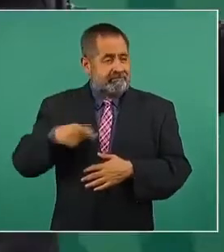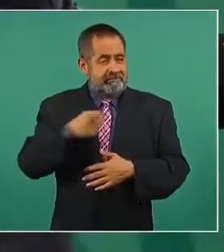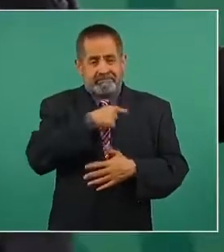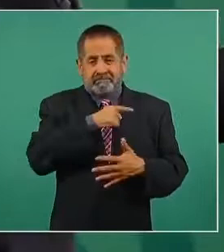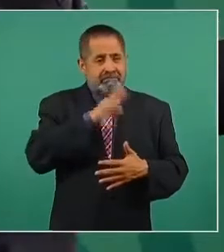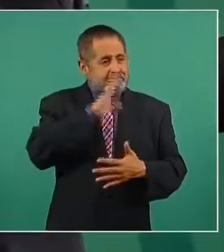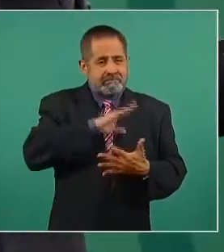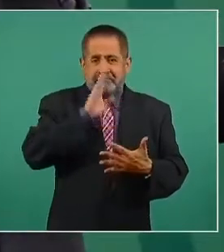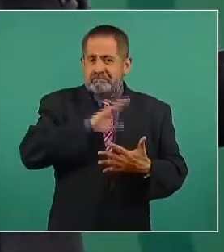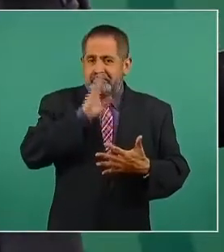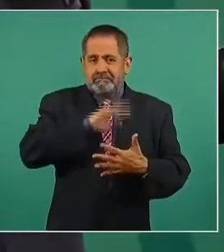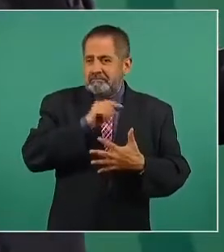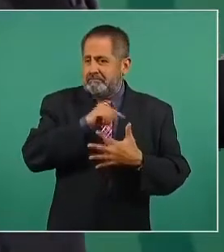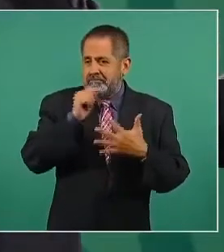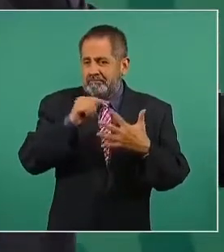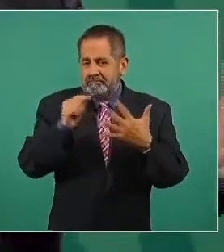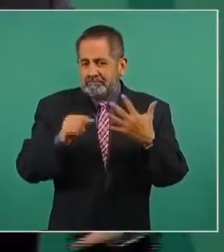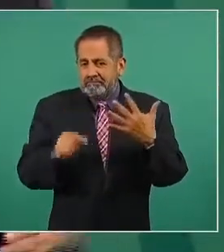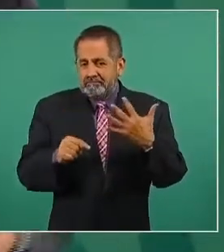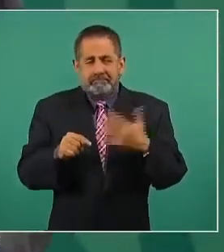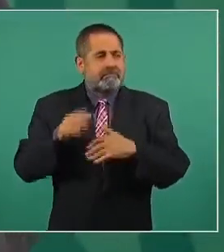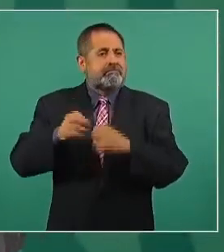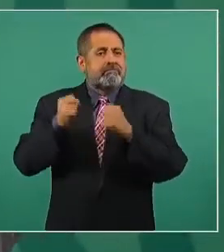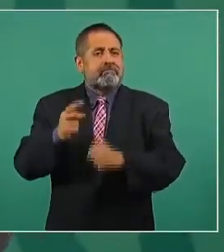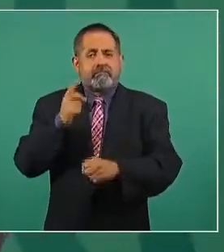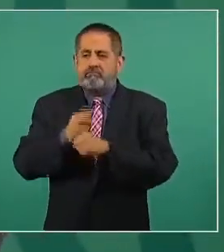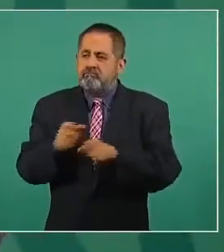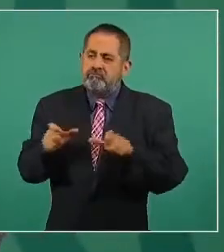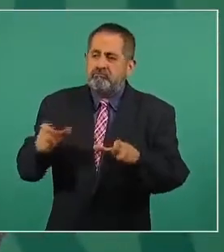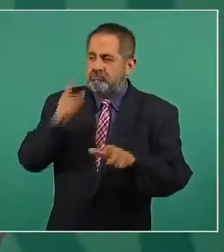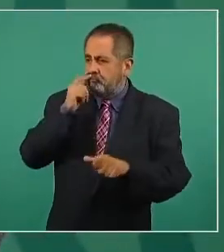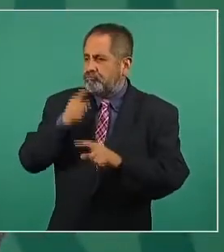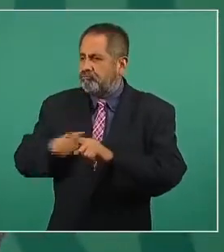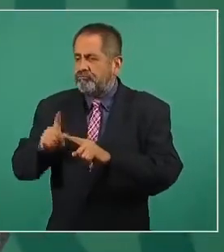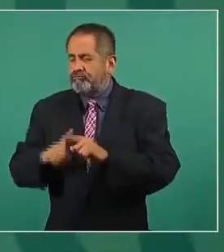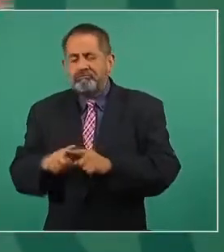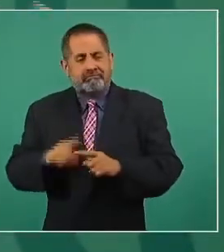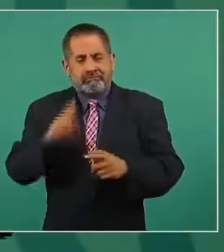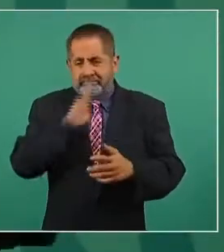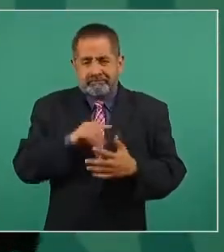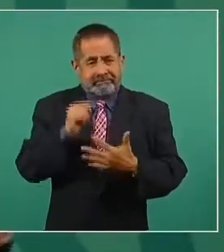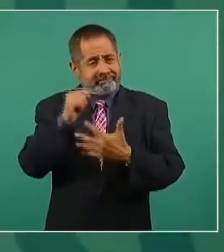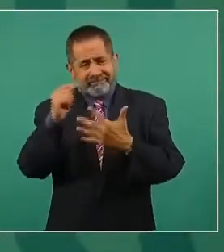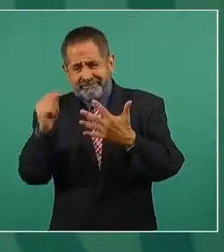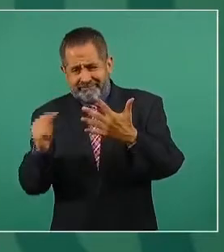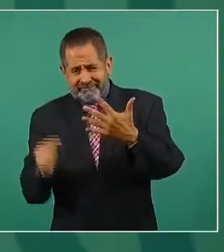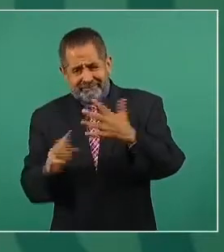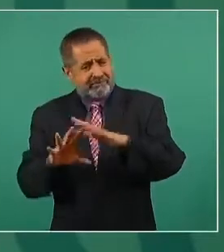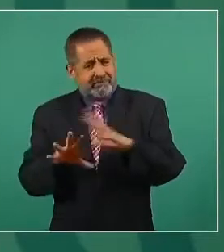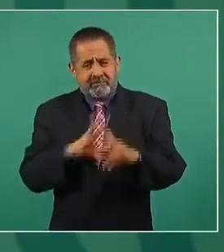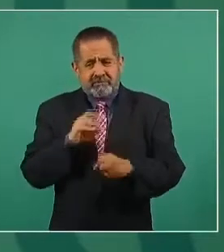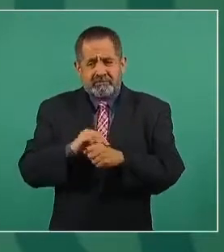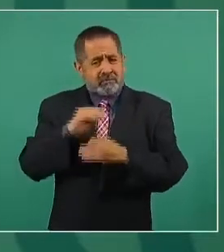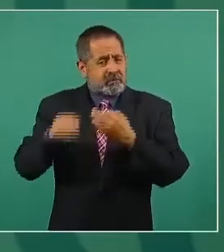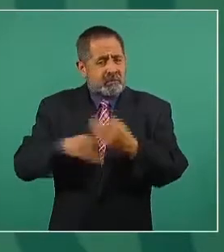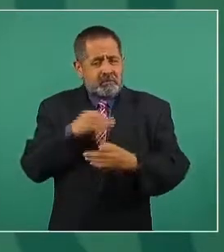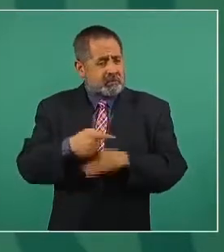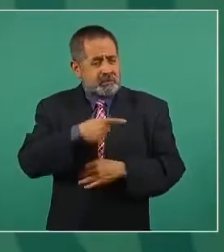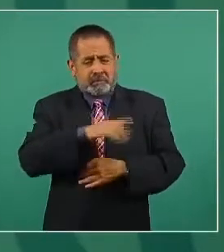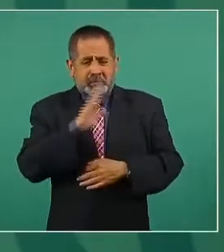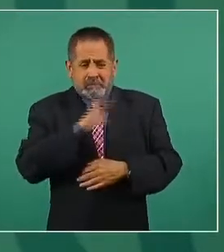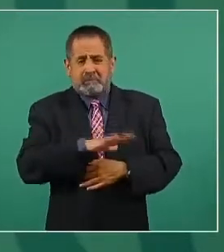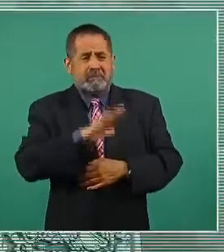en la seguridad pública, en todo, porque se dedicaron